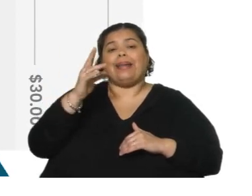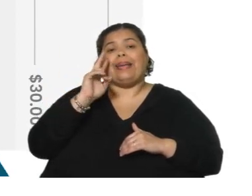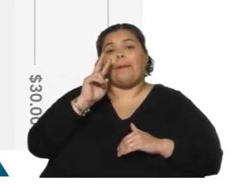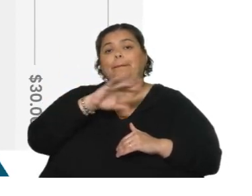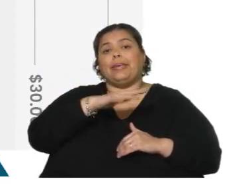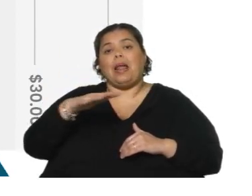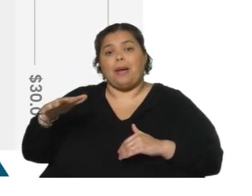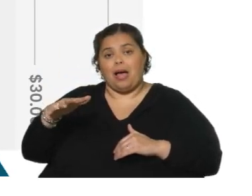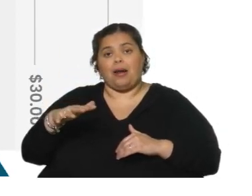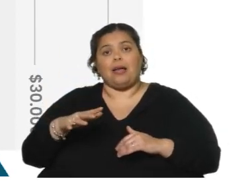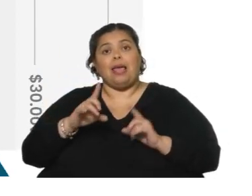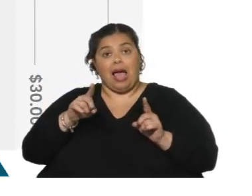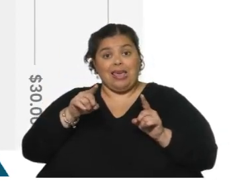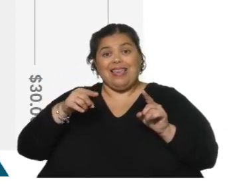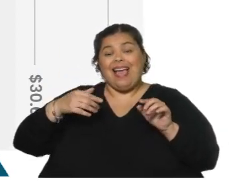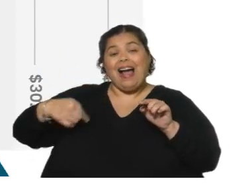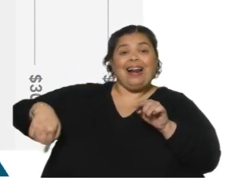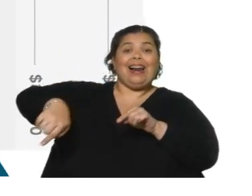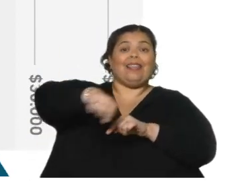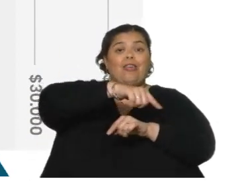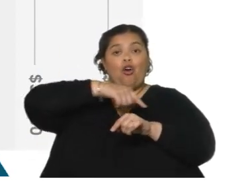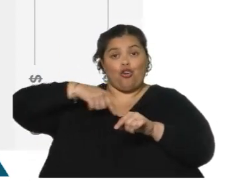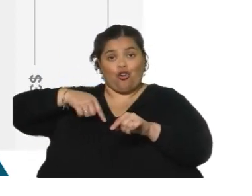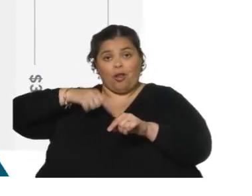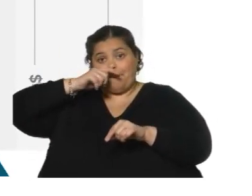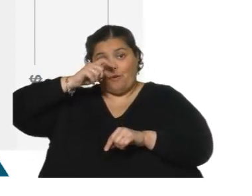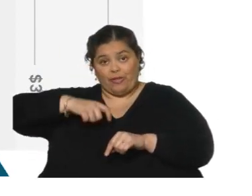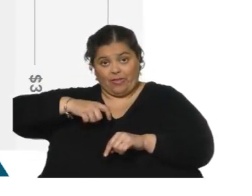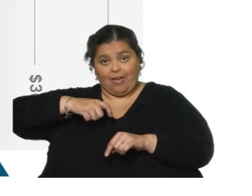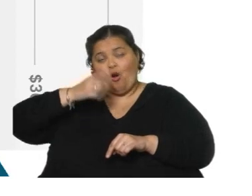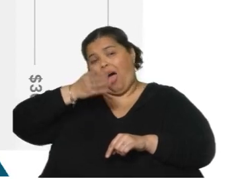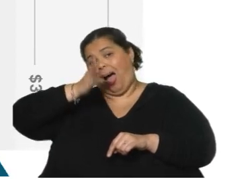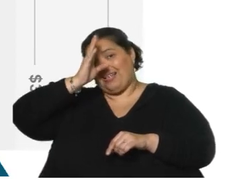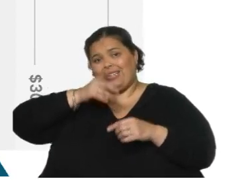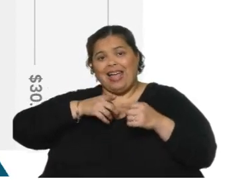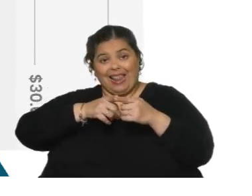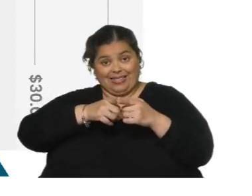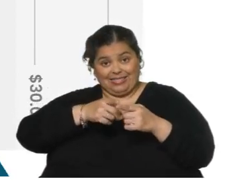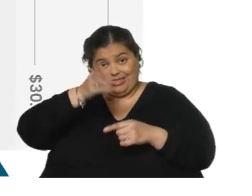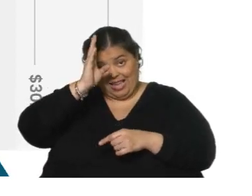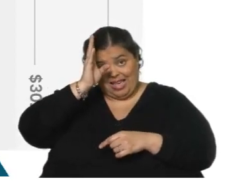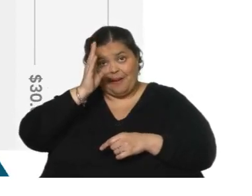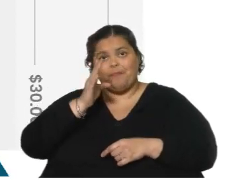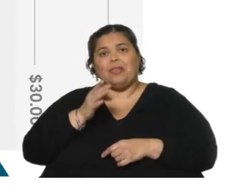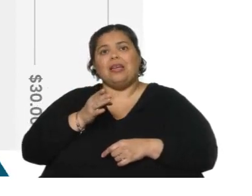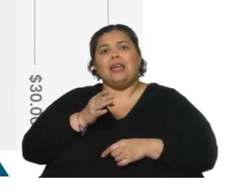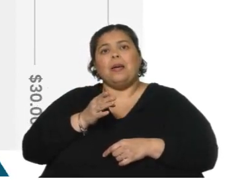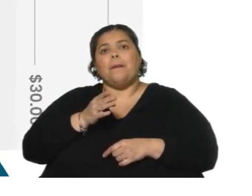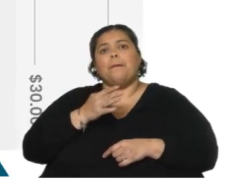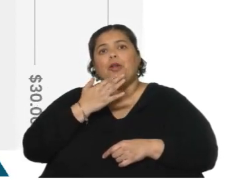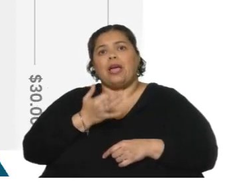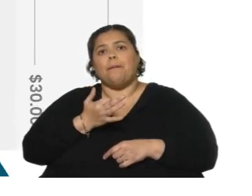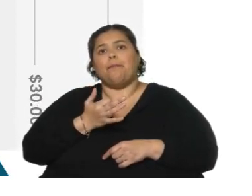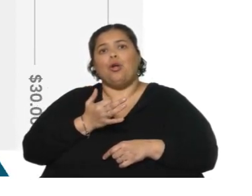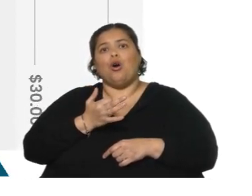zonas del perímetro de Montevideo. Hacia el este, entre las más caras, van a ver algunas de ellas, entre las